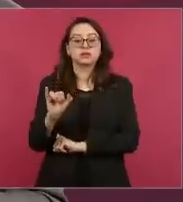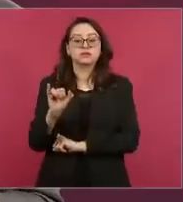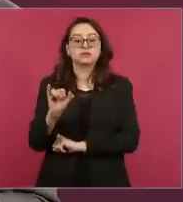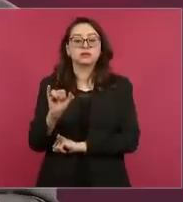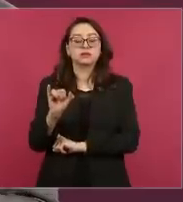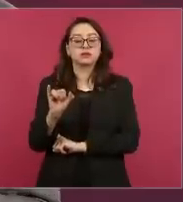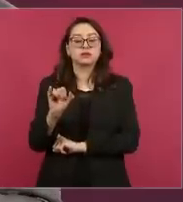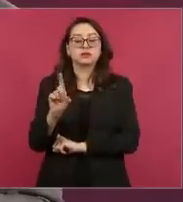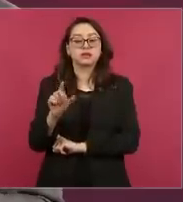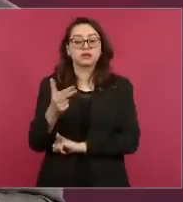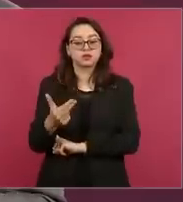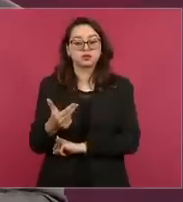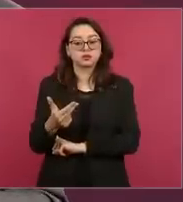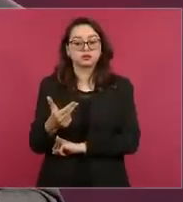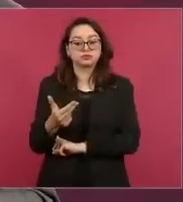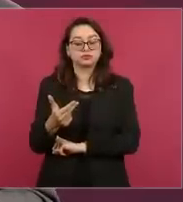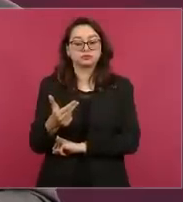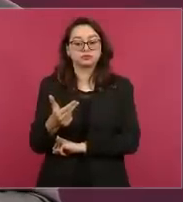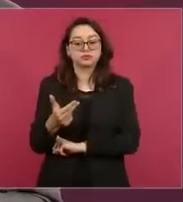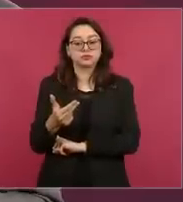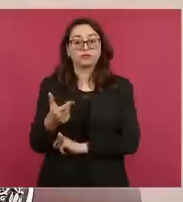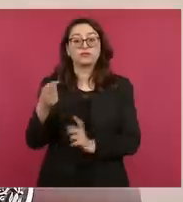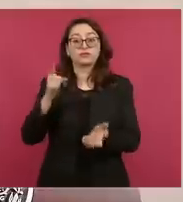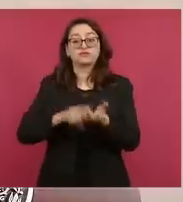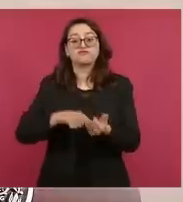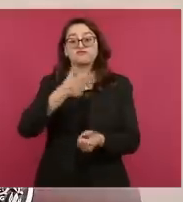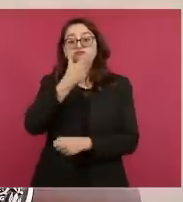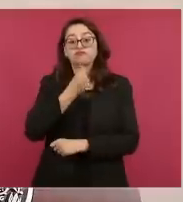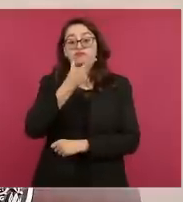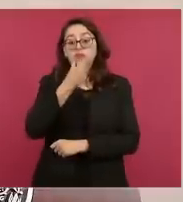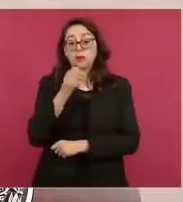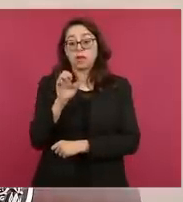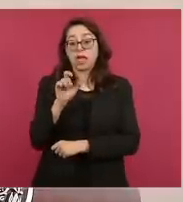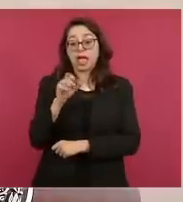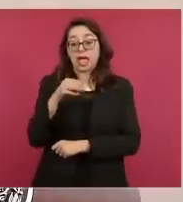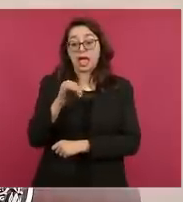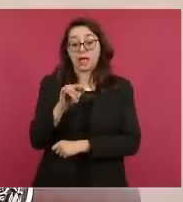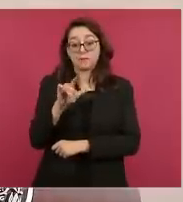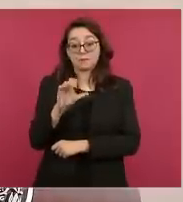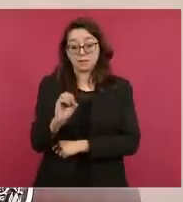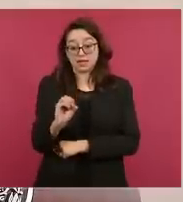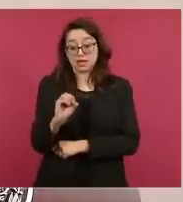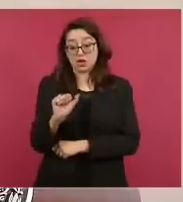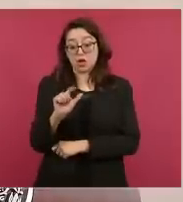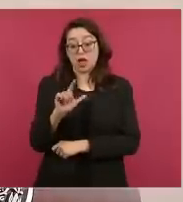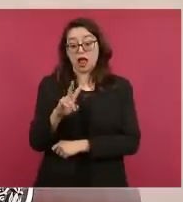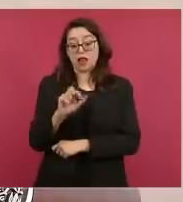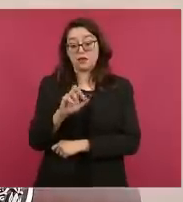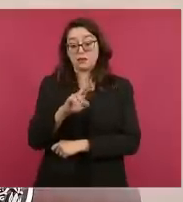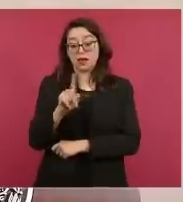Emilio Álvarez y Casa, el ahora senador